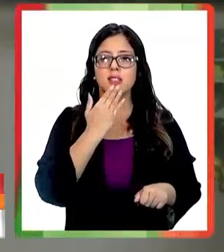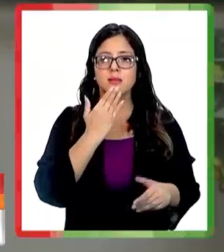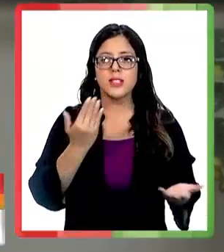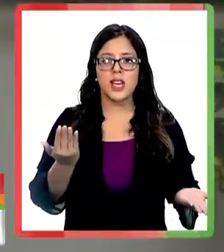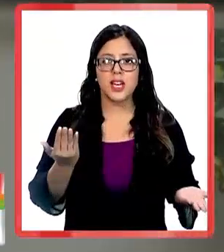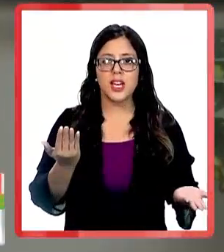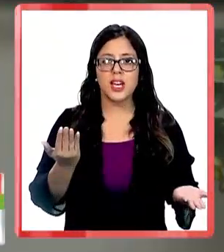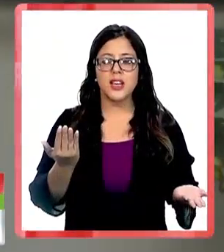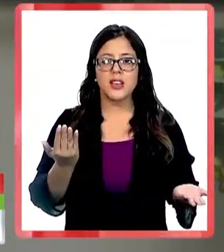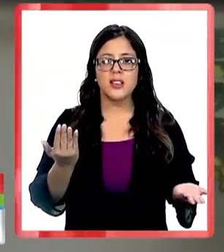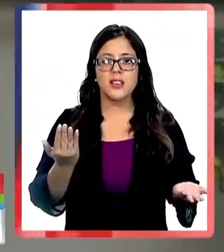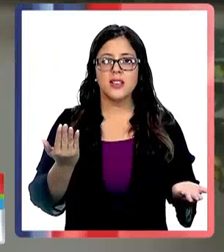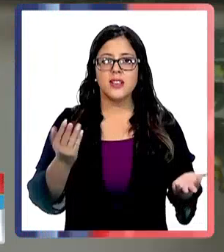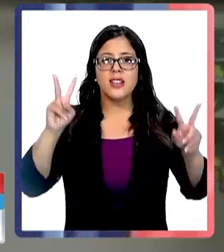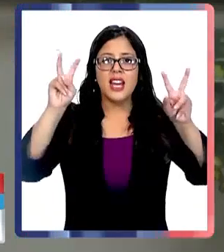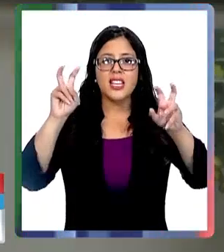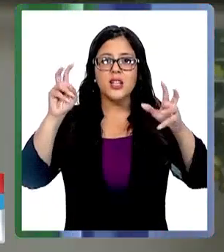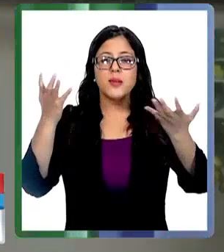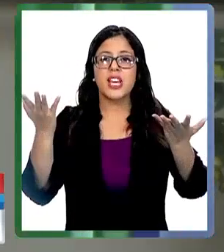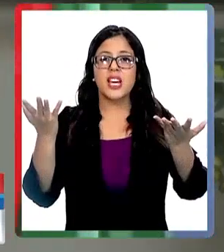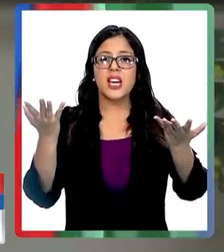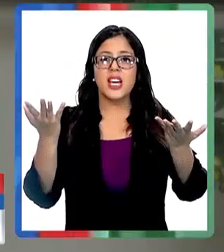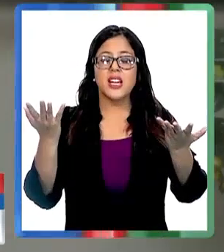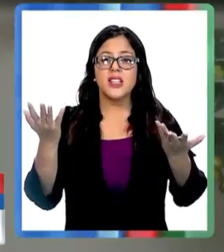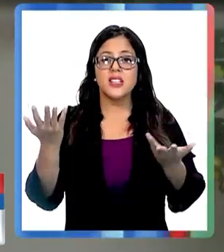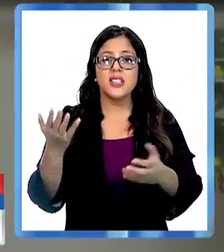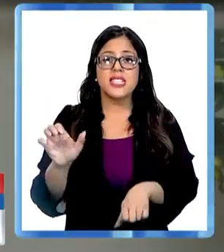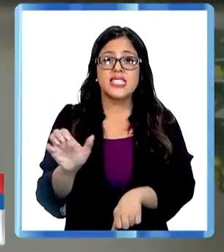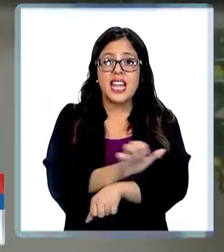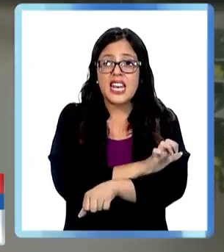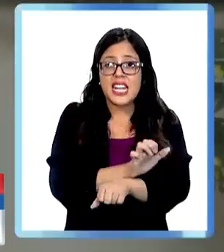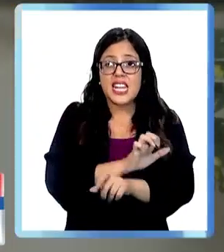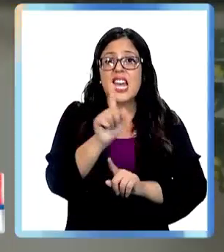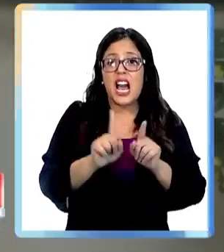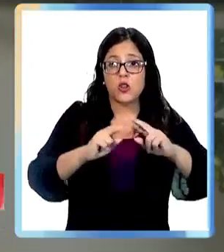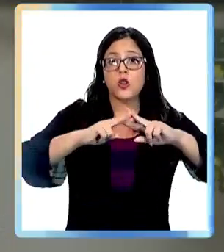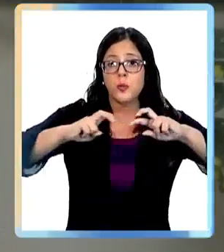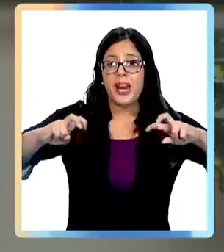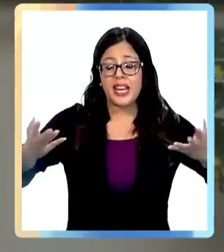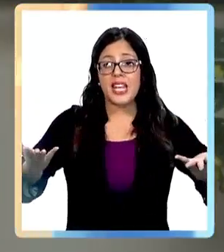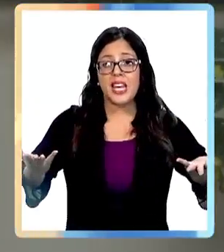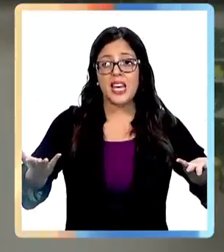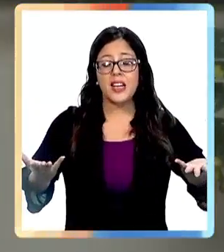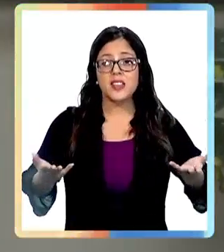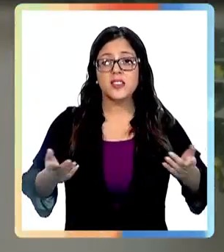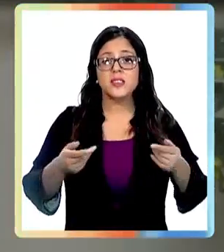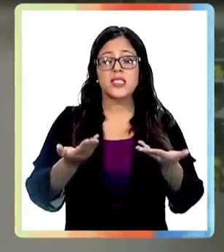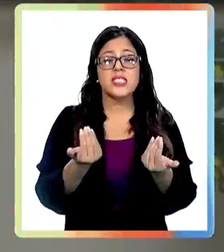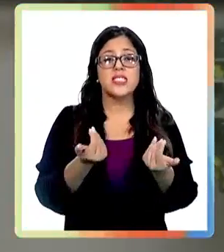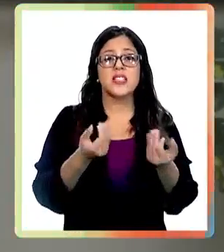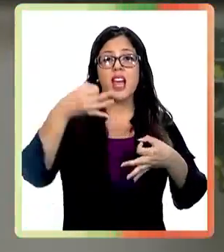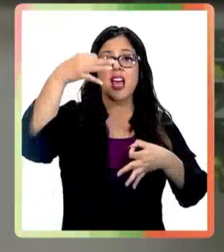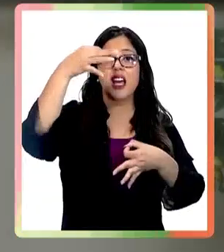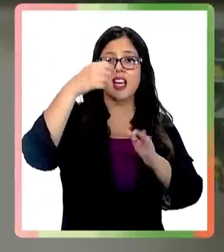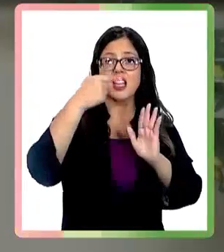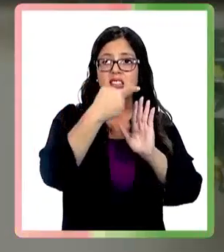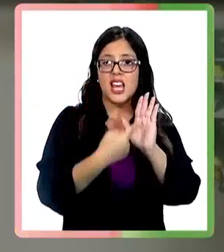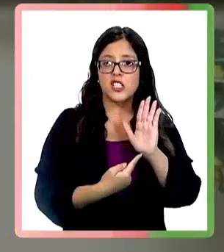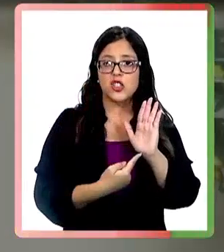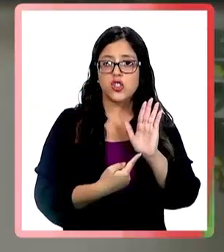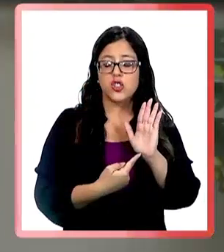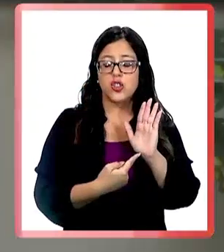cierto que esto pueda afectar también la generación de energía, porque en algunos casos se usa para la generación eléctrica un debido